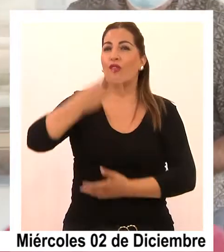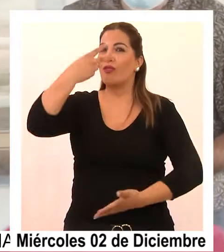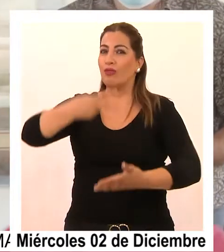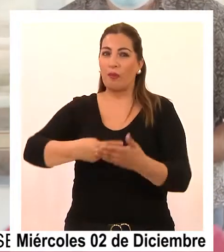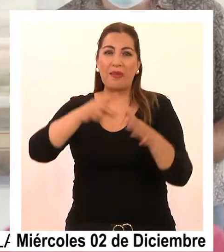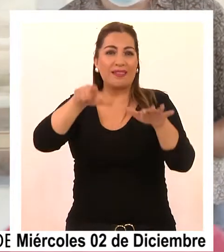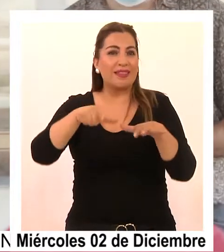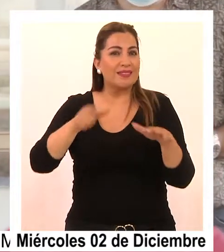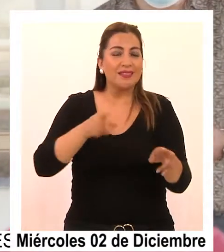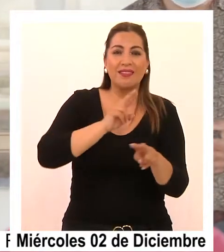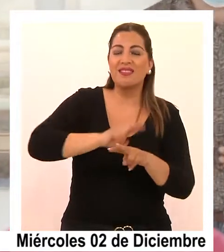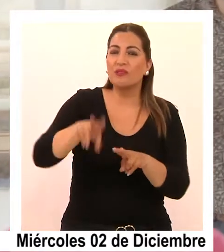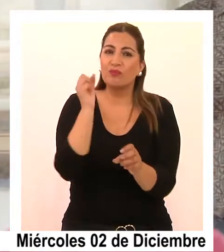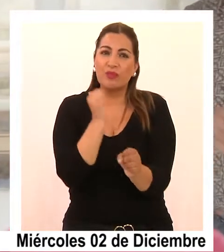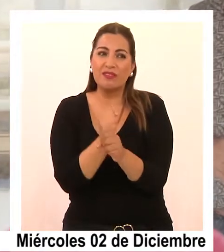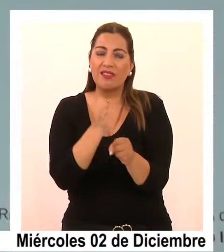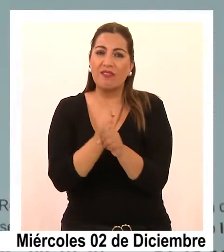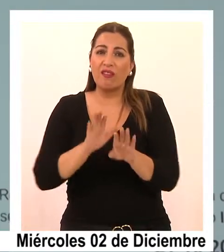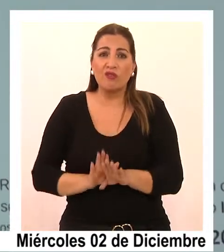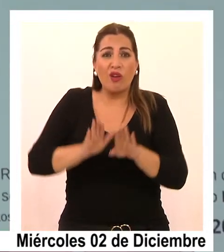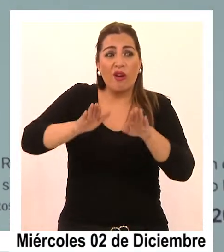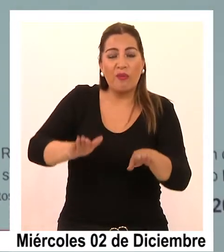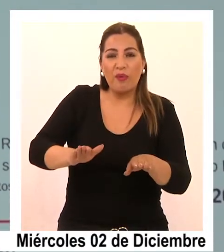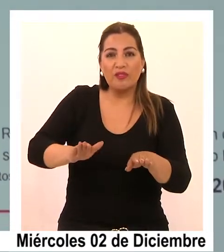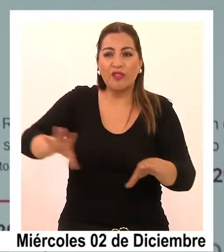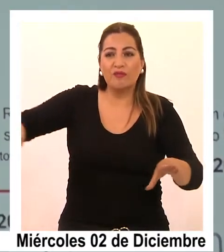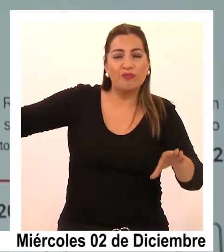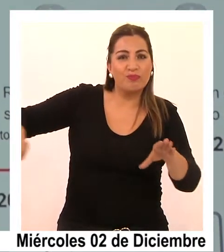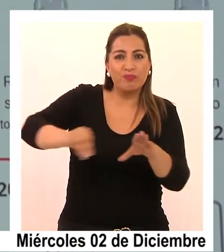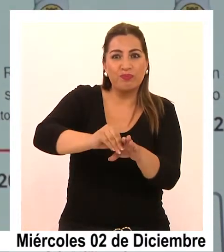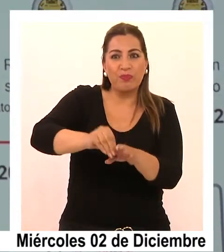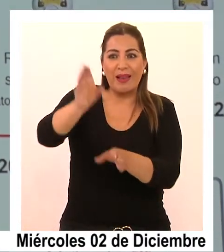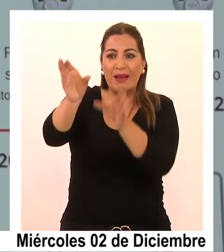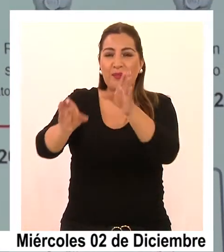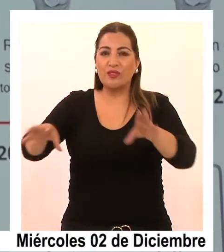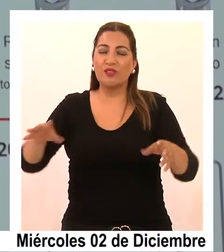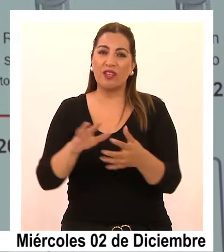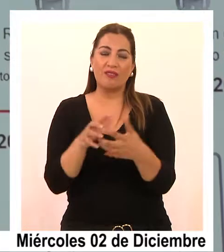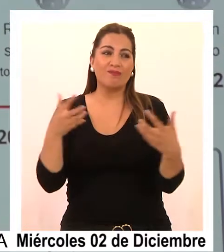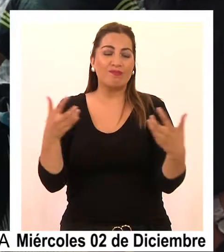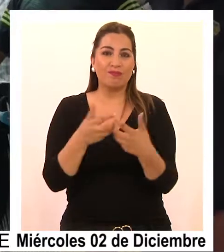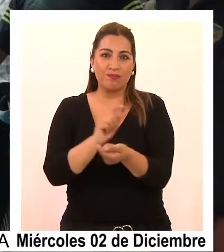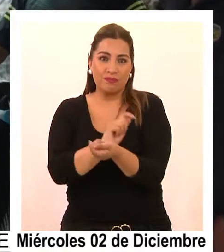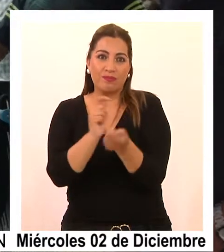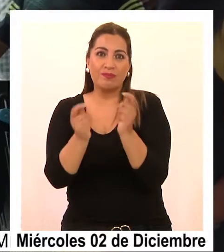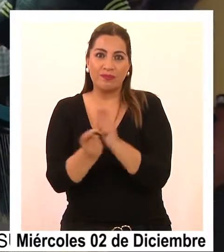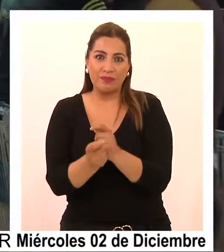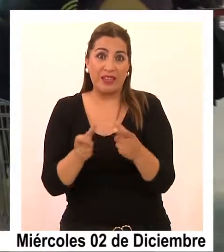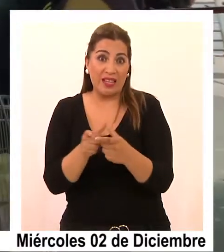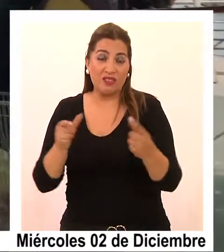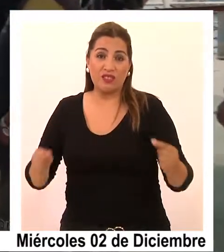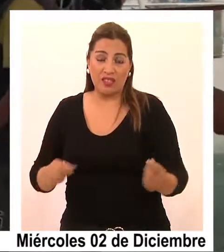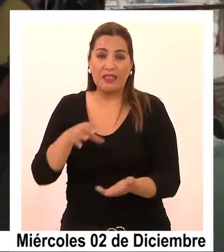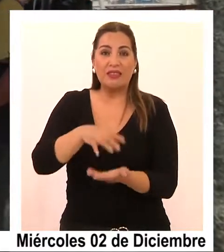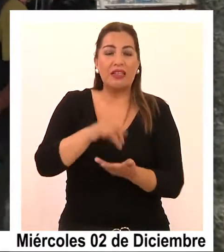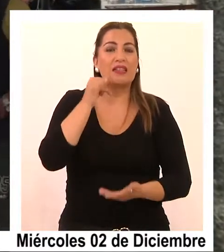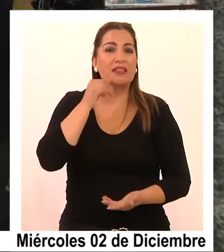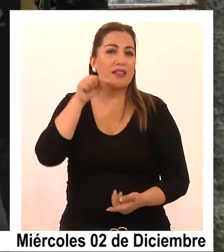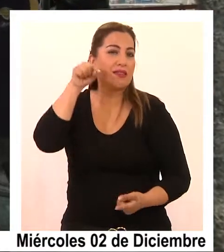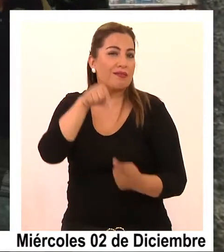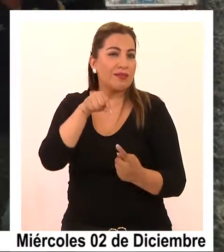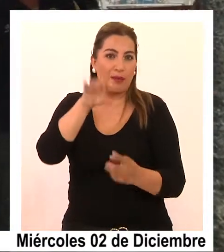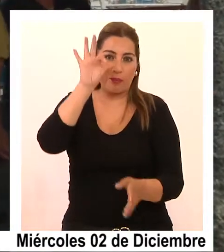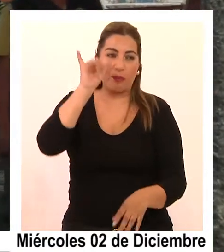y busca generar acciones e instalar capacidades de adaptación a nivel nacional, regional y local. Es un